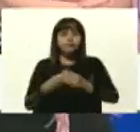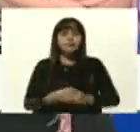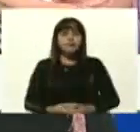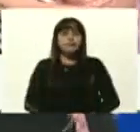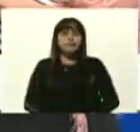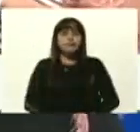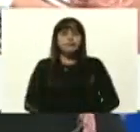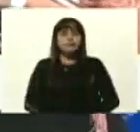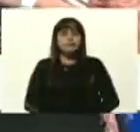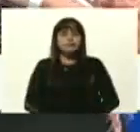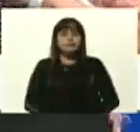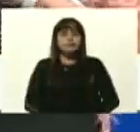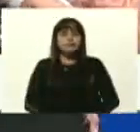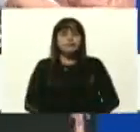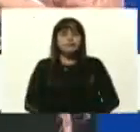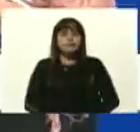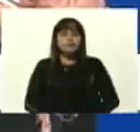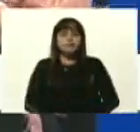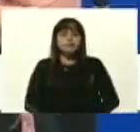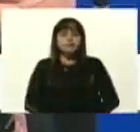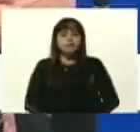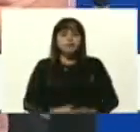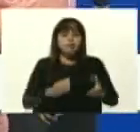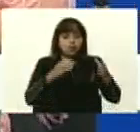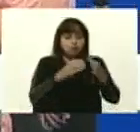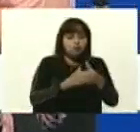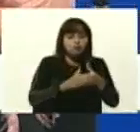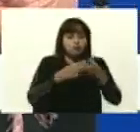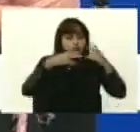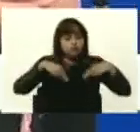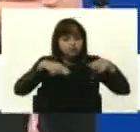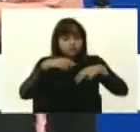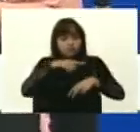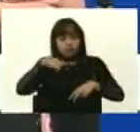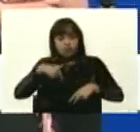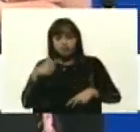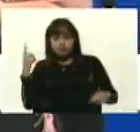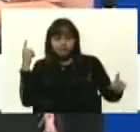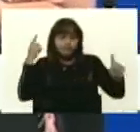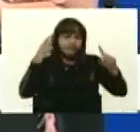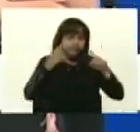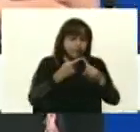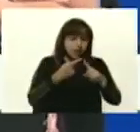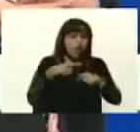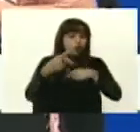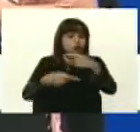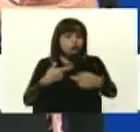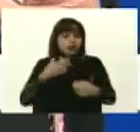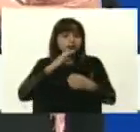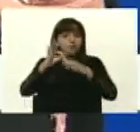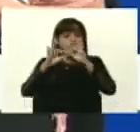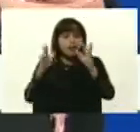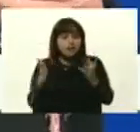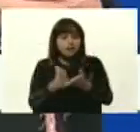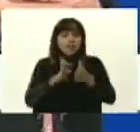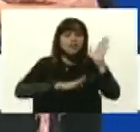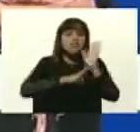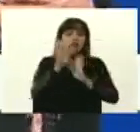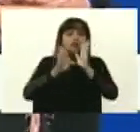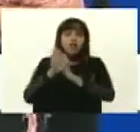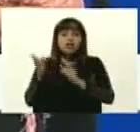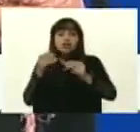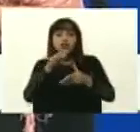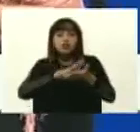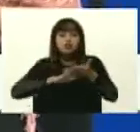más el micrófono. Nuestro grupo de investigación nos enfocamos, a raíz de la pandemia, de desarrollar soluciones